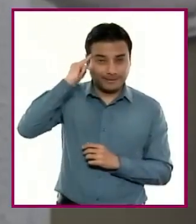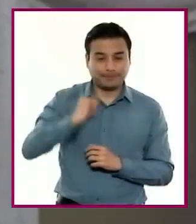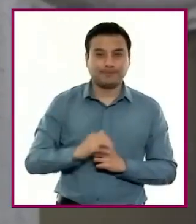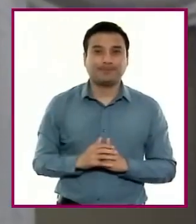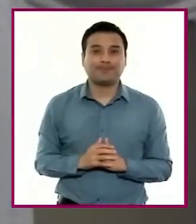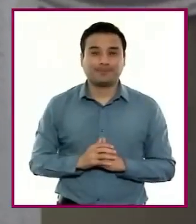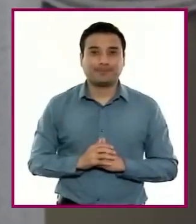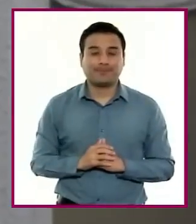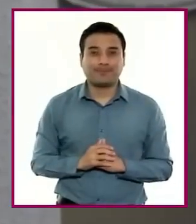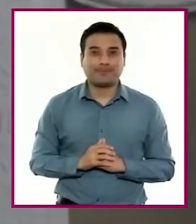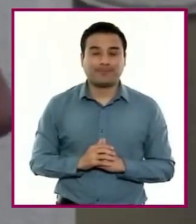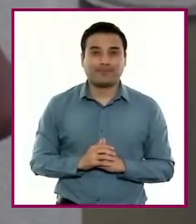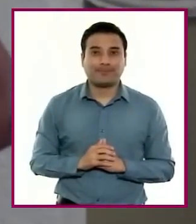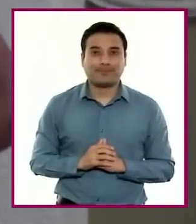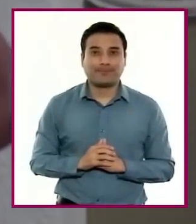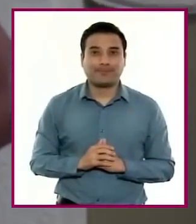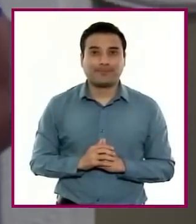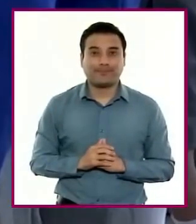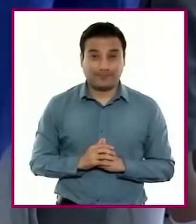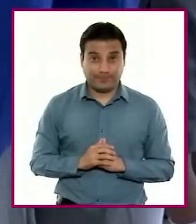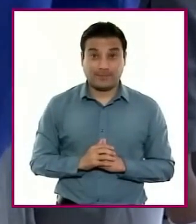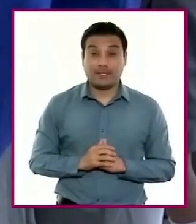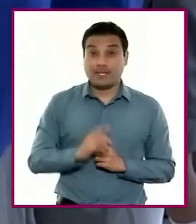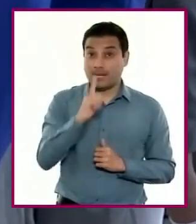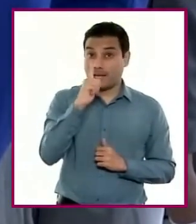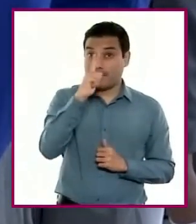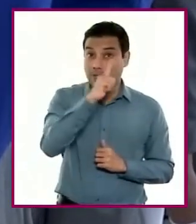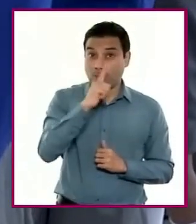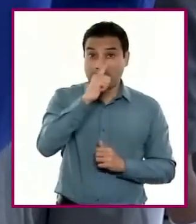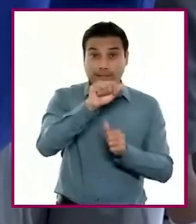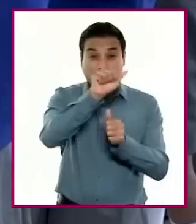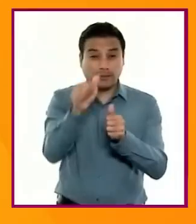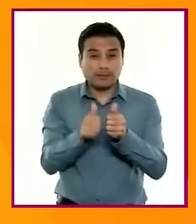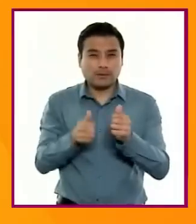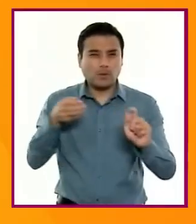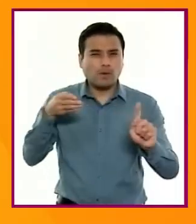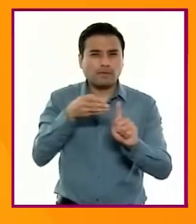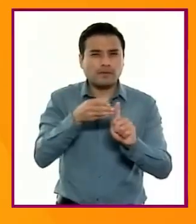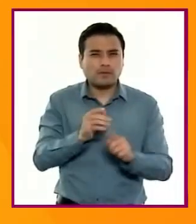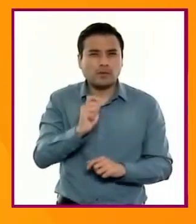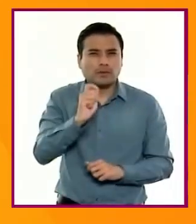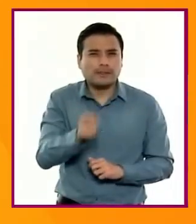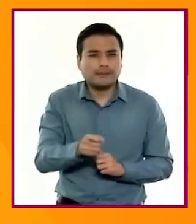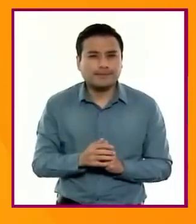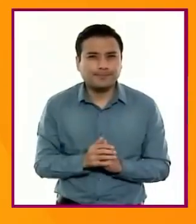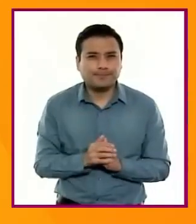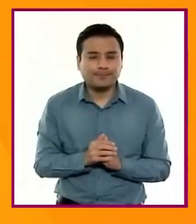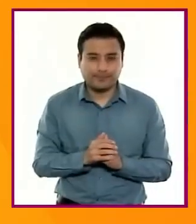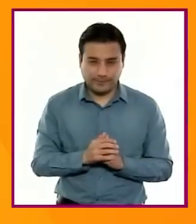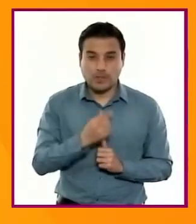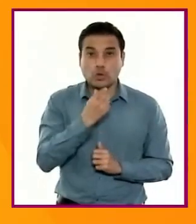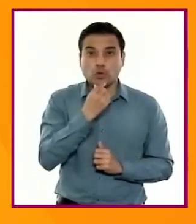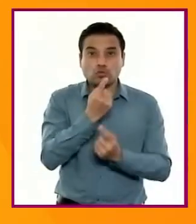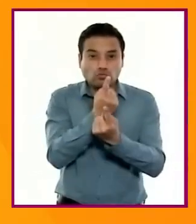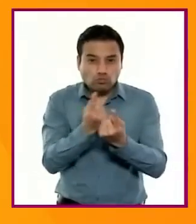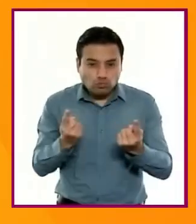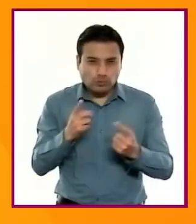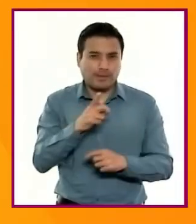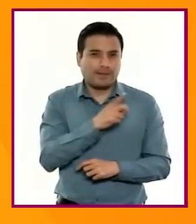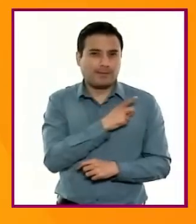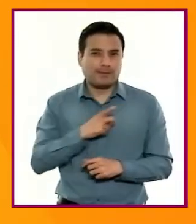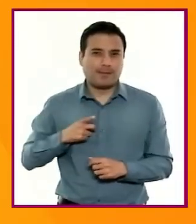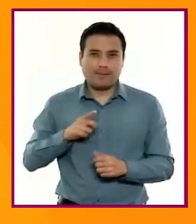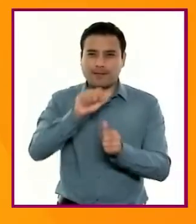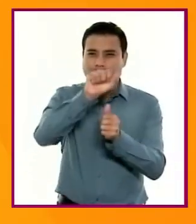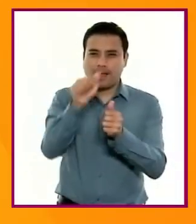En torno al uso de los lenguajes artísticos, se busca que niñas y niños combinen diferentes elementos de las artes en distintas